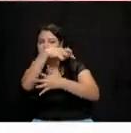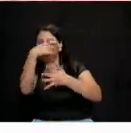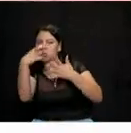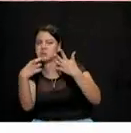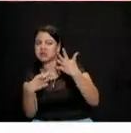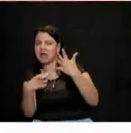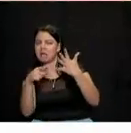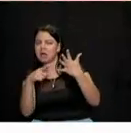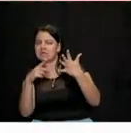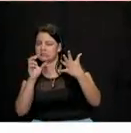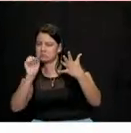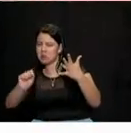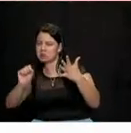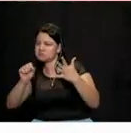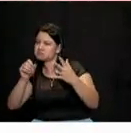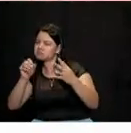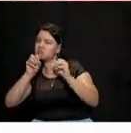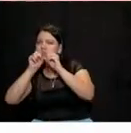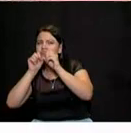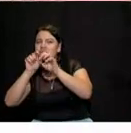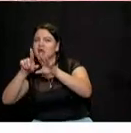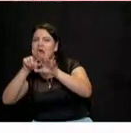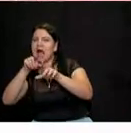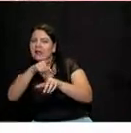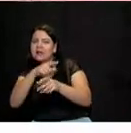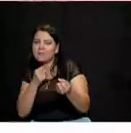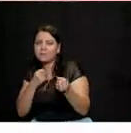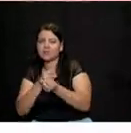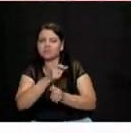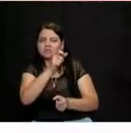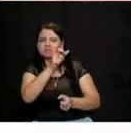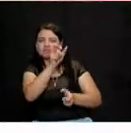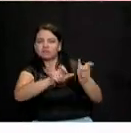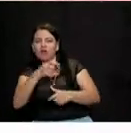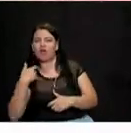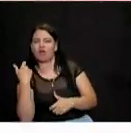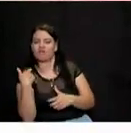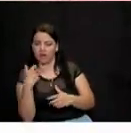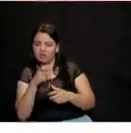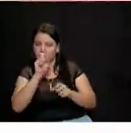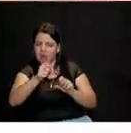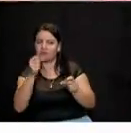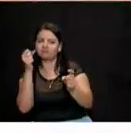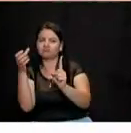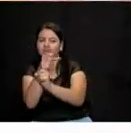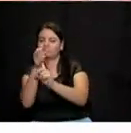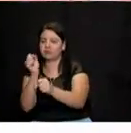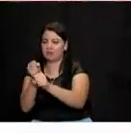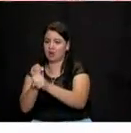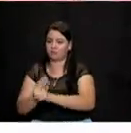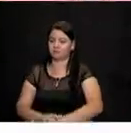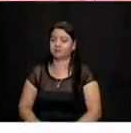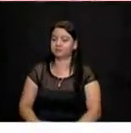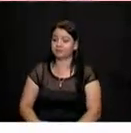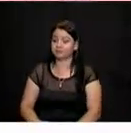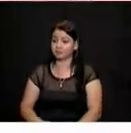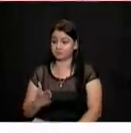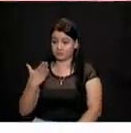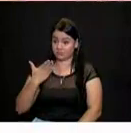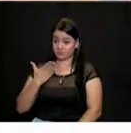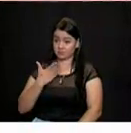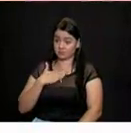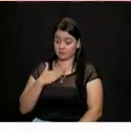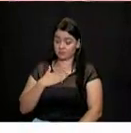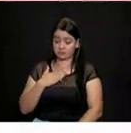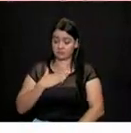empleo juvenil en la ciudad de Medellín? Claro, tengo en mi programa 11 propuestas para los